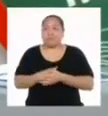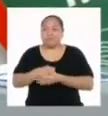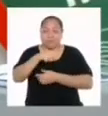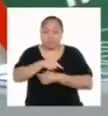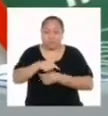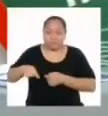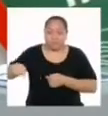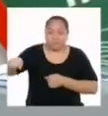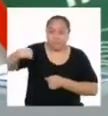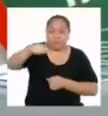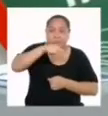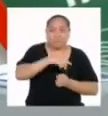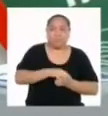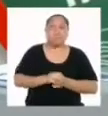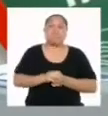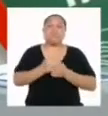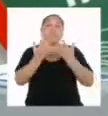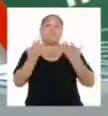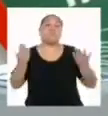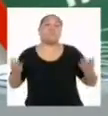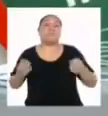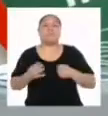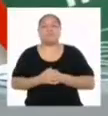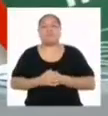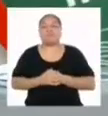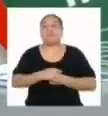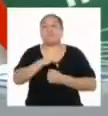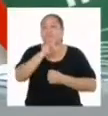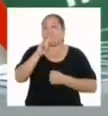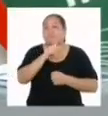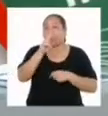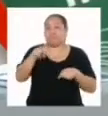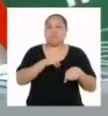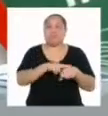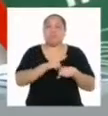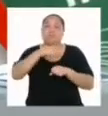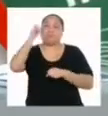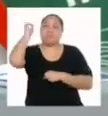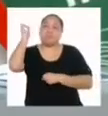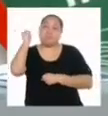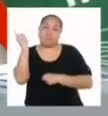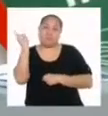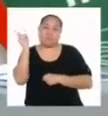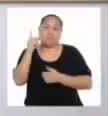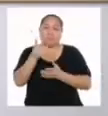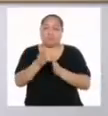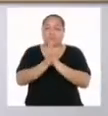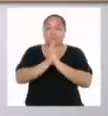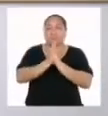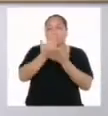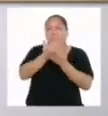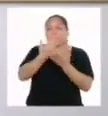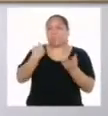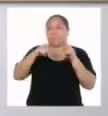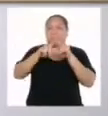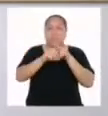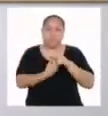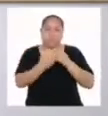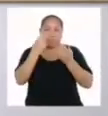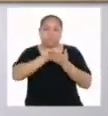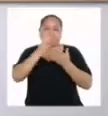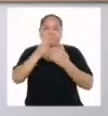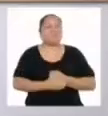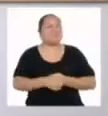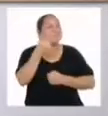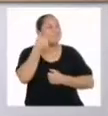aquí en el escritorio son envases o productos de uso común, que el profesor me pidió antes de empezar el programa. Así es, Yanira.